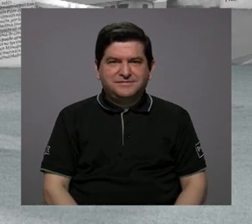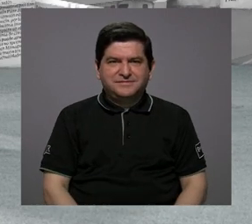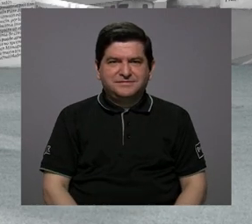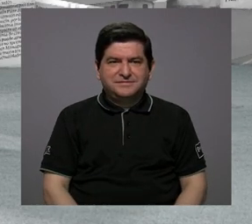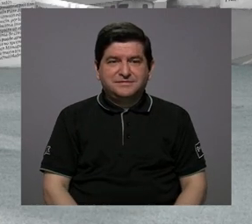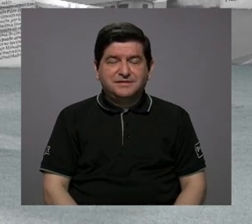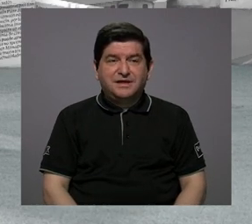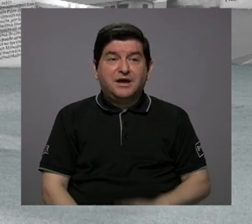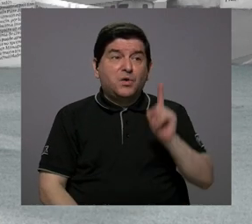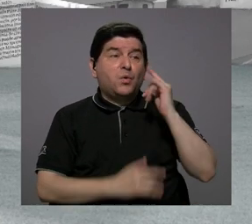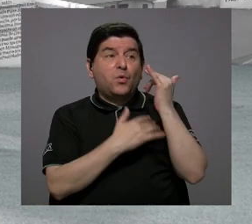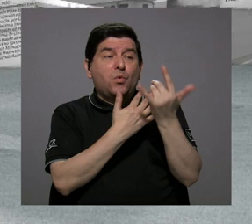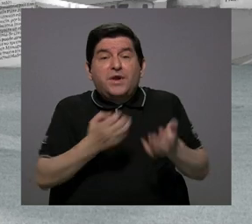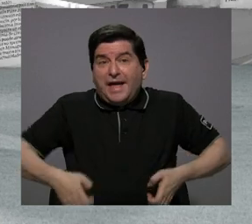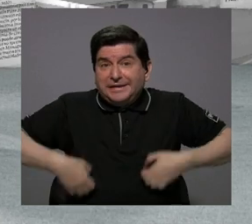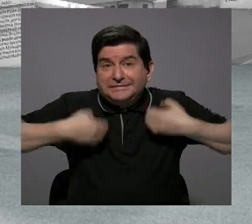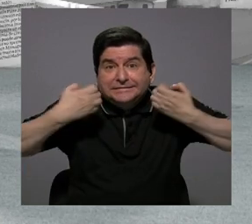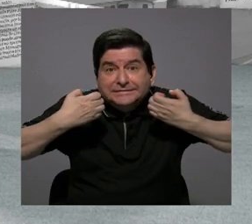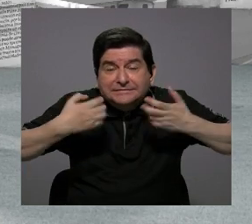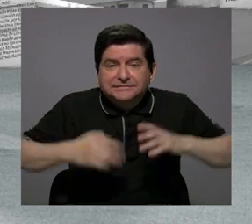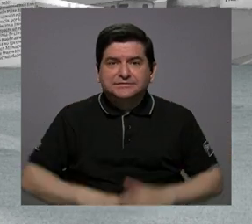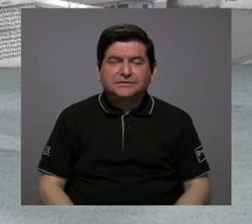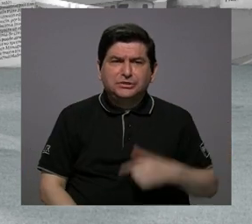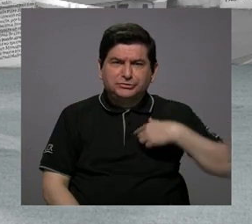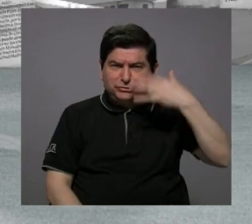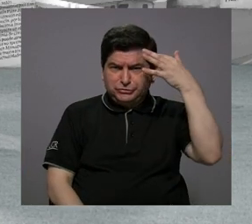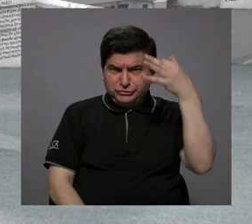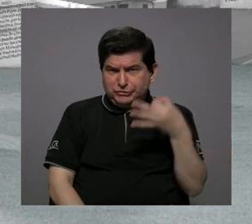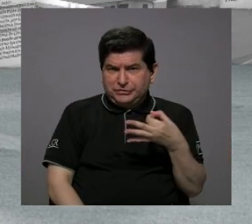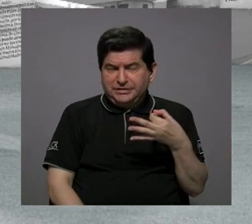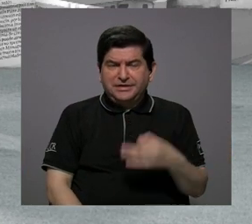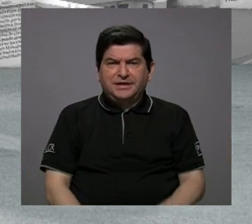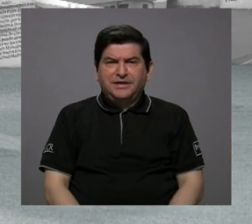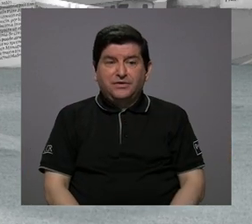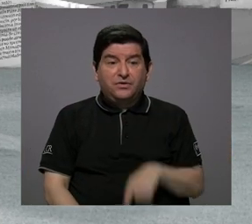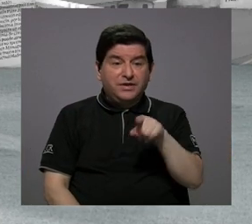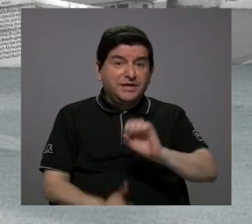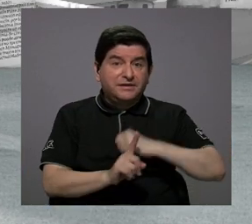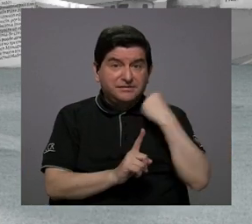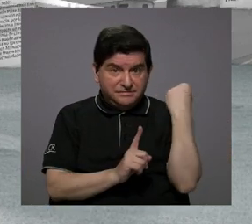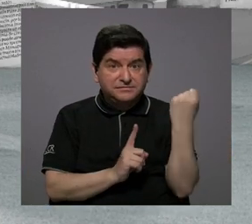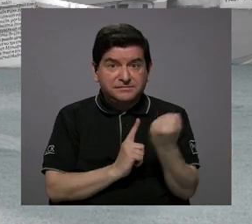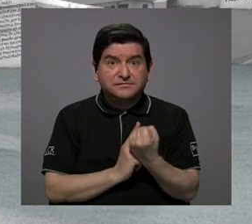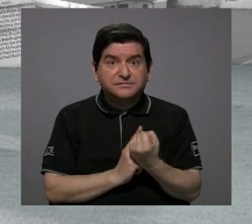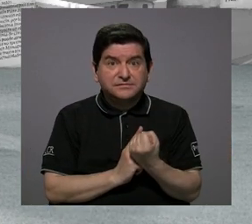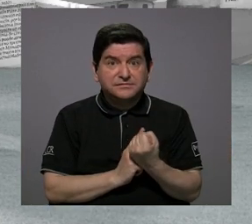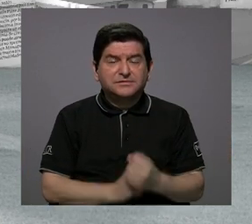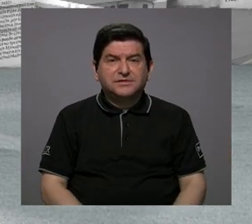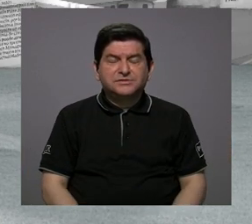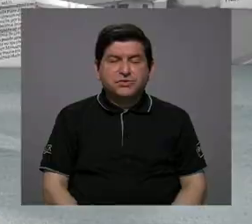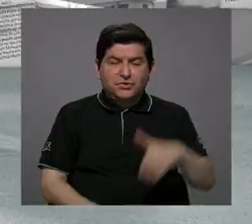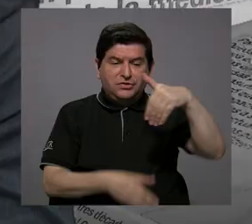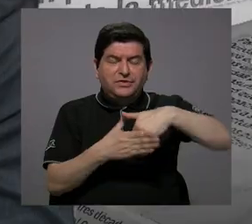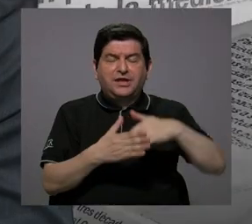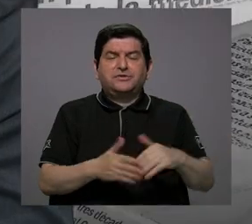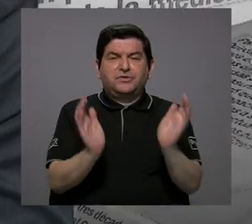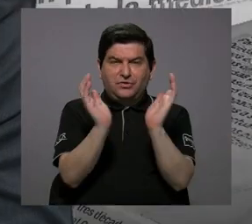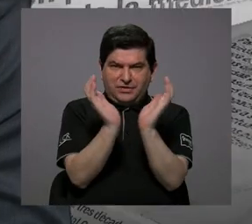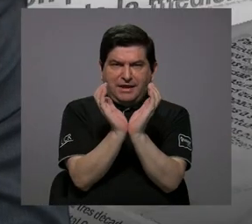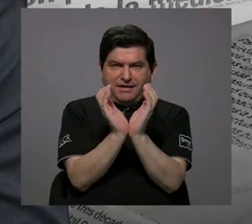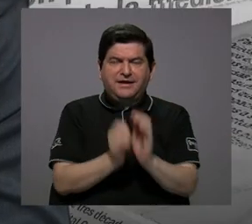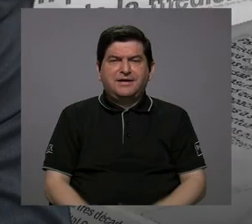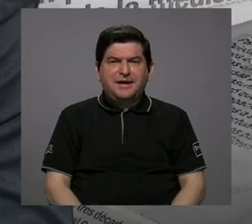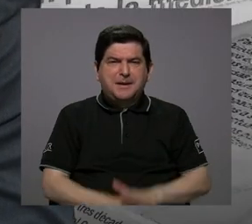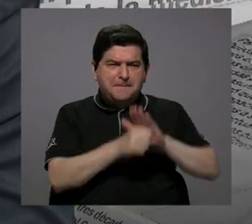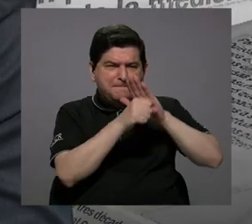luz al final del túnel? Yo diría que estamos ante esta situación que acontece en la caja, la